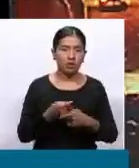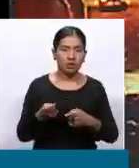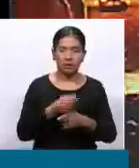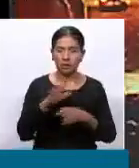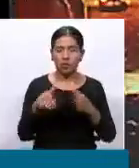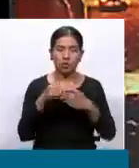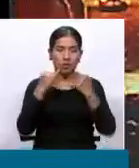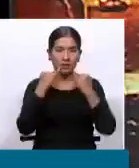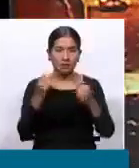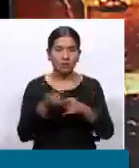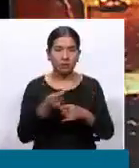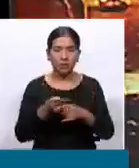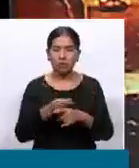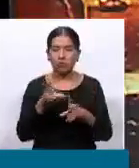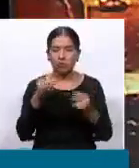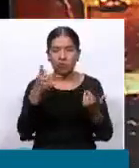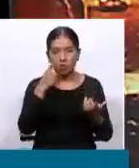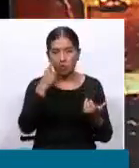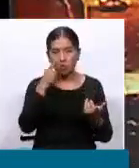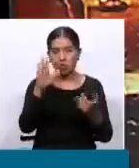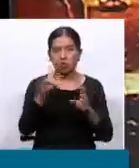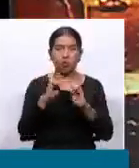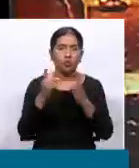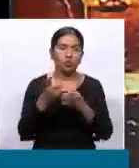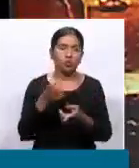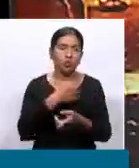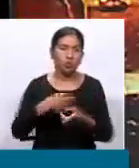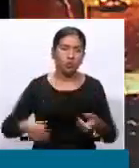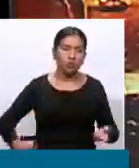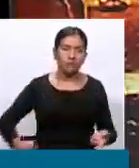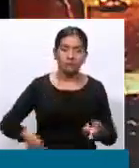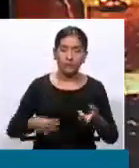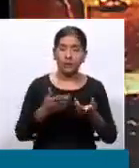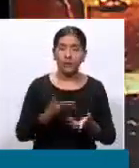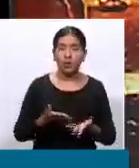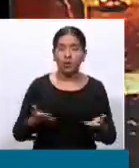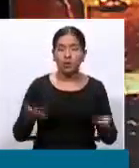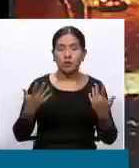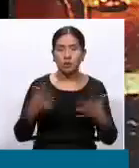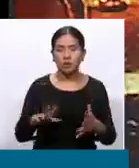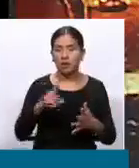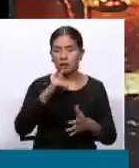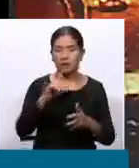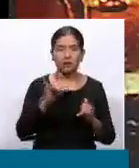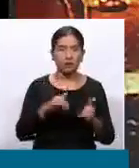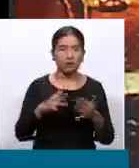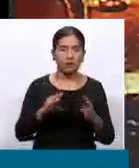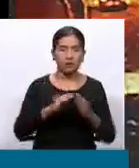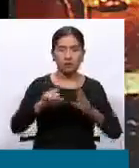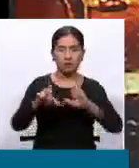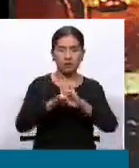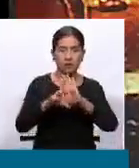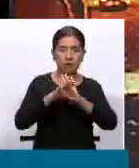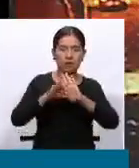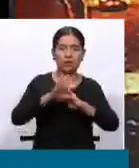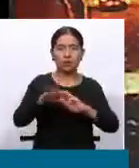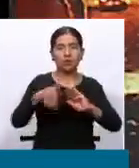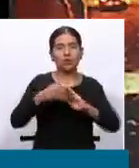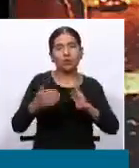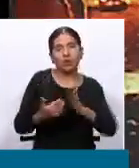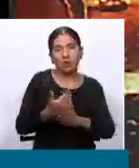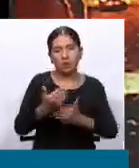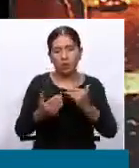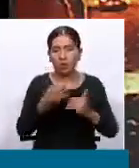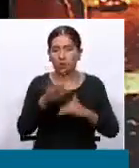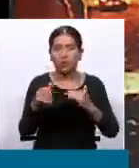estos datos técnicos, se conozcan desde la gobernación. Estos son elementos que están en el marco de la legislación actual, que son parte